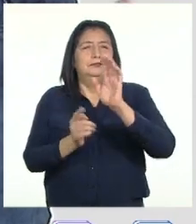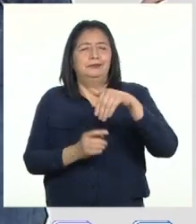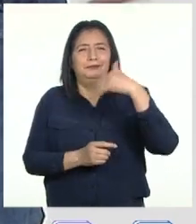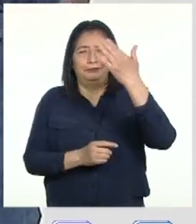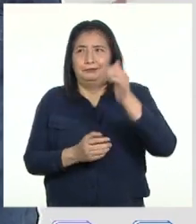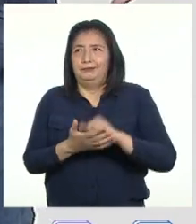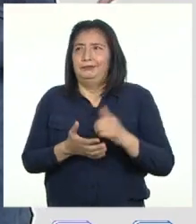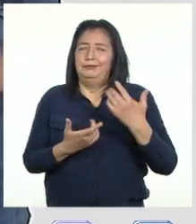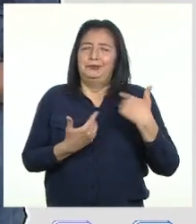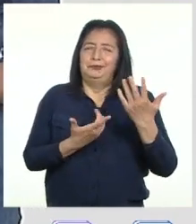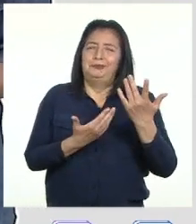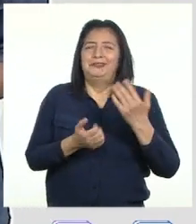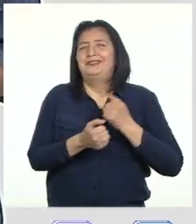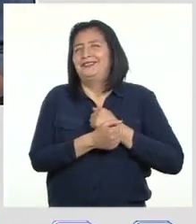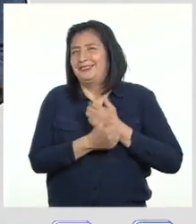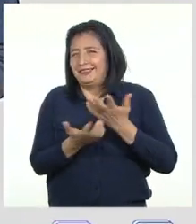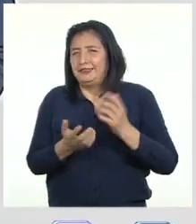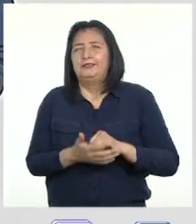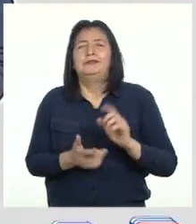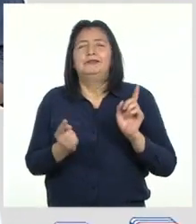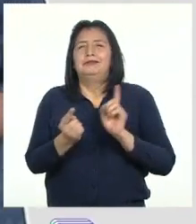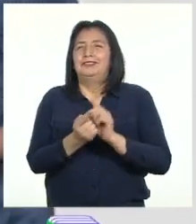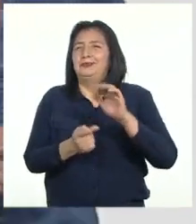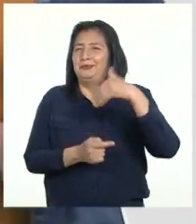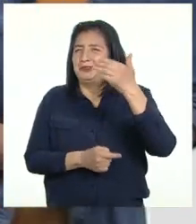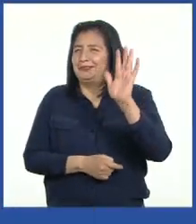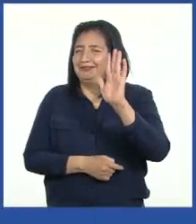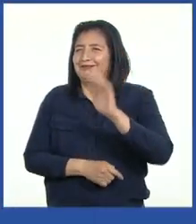programa y los espero con mucho cariño Hasta pronto